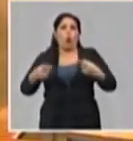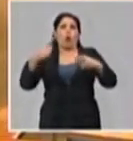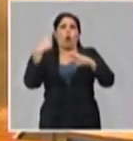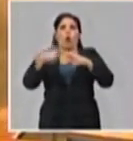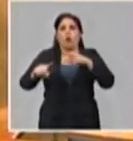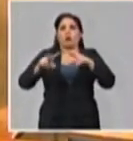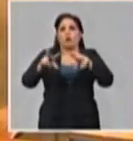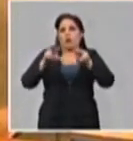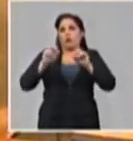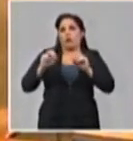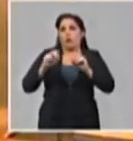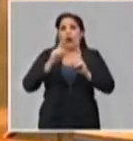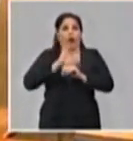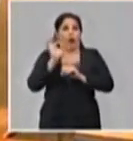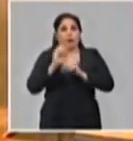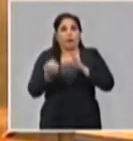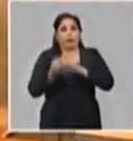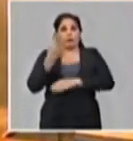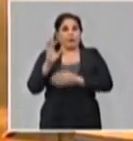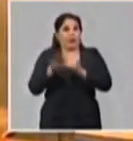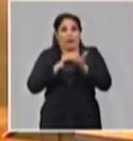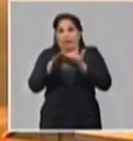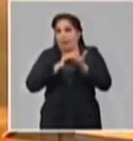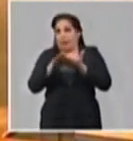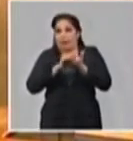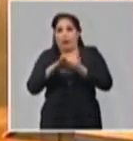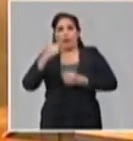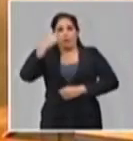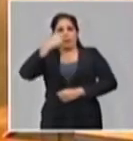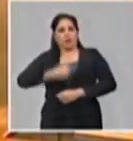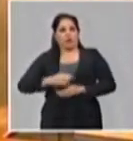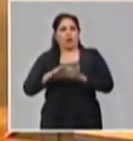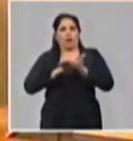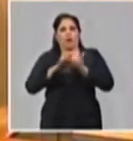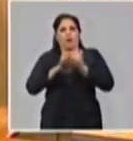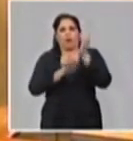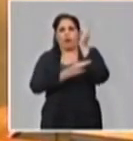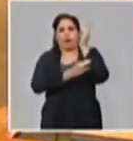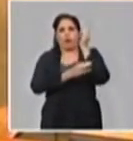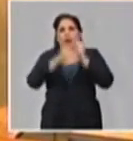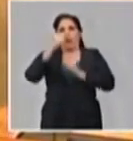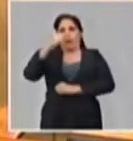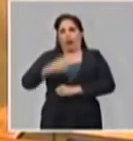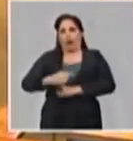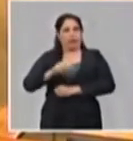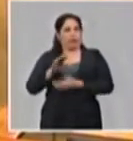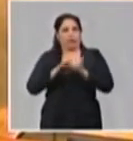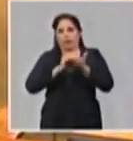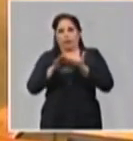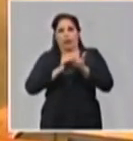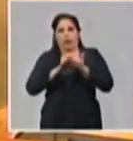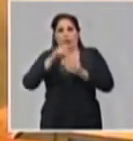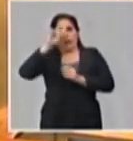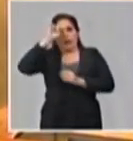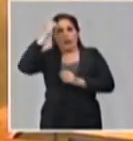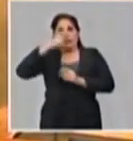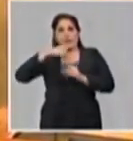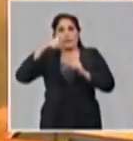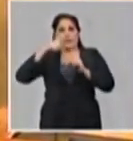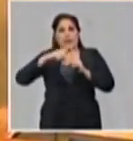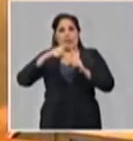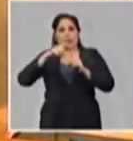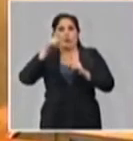que no se había encontrado antes en el ser humano y que se ha denominado SARS-CoV-2.